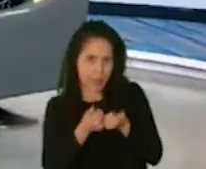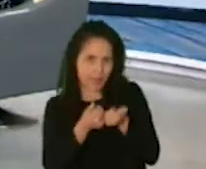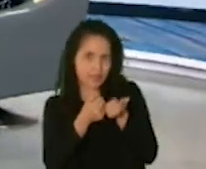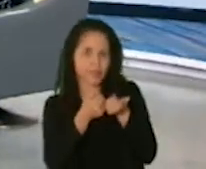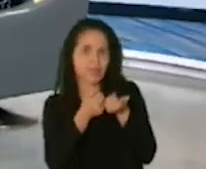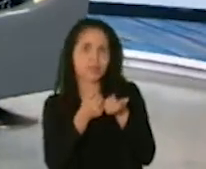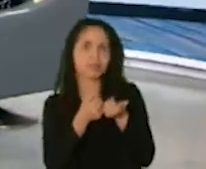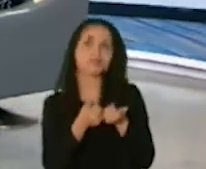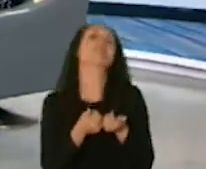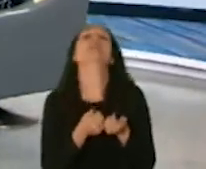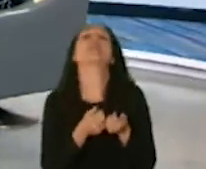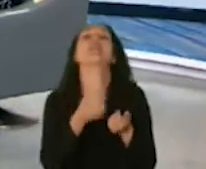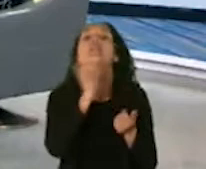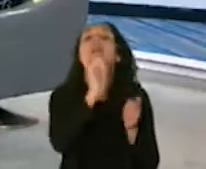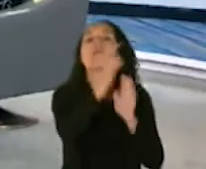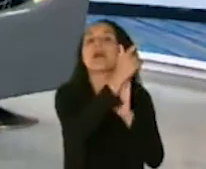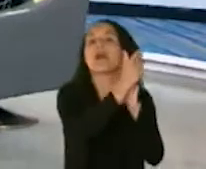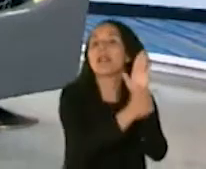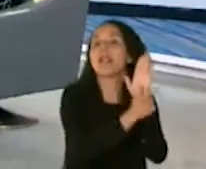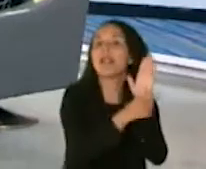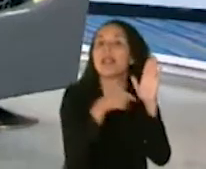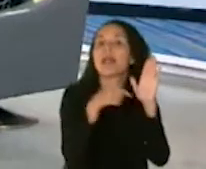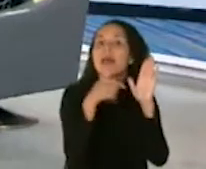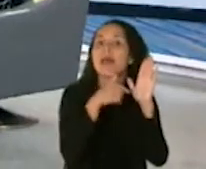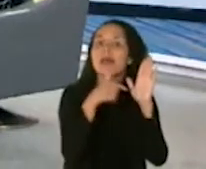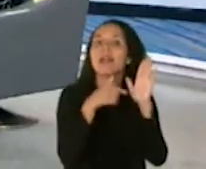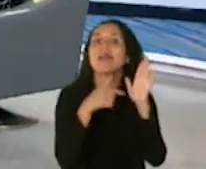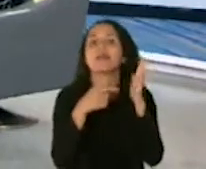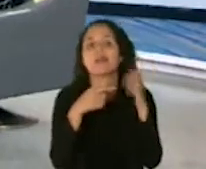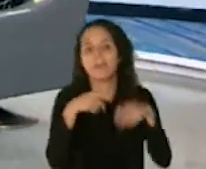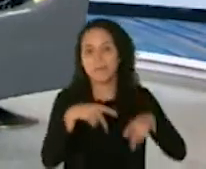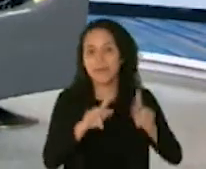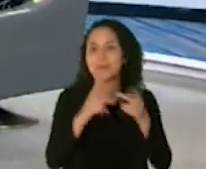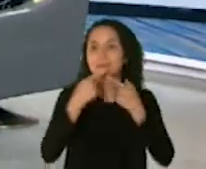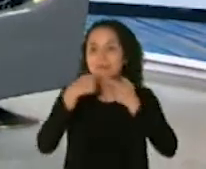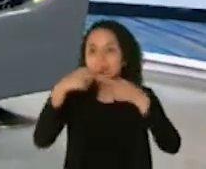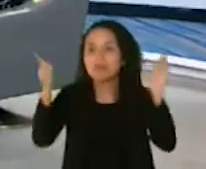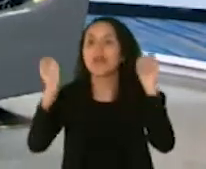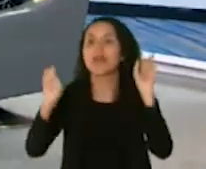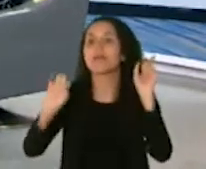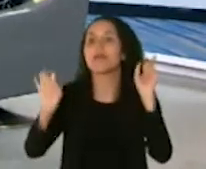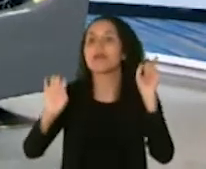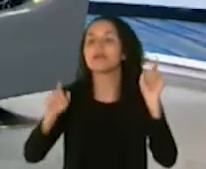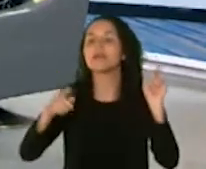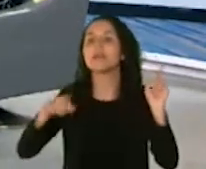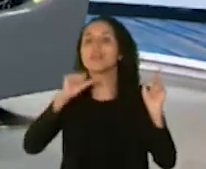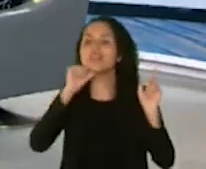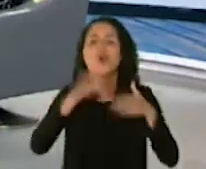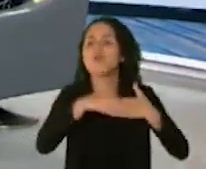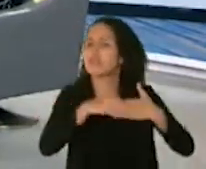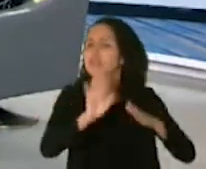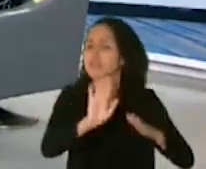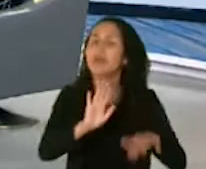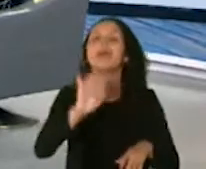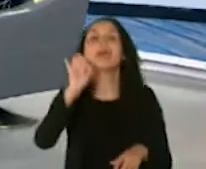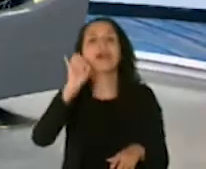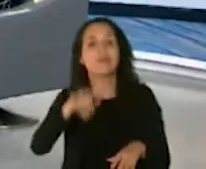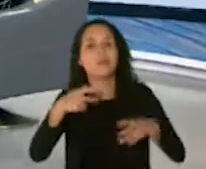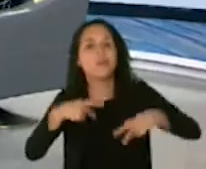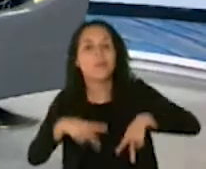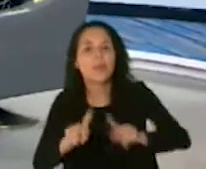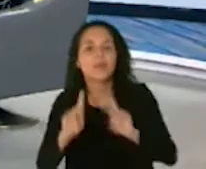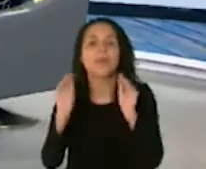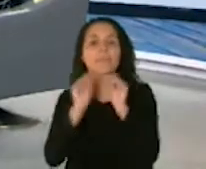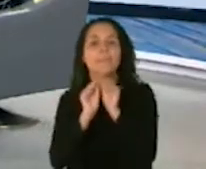que permite que se declare una emergencia, no es que flexibiliza, sino que permite que esto ocurra